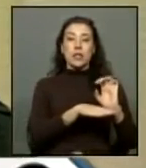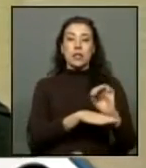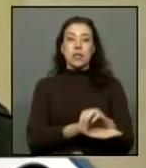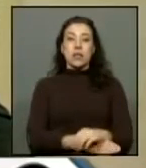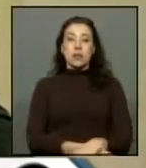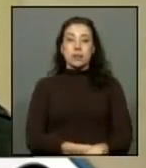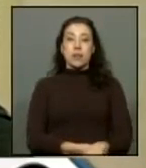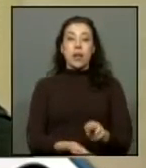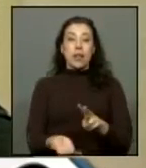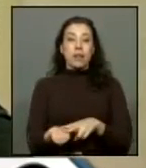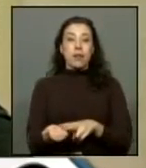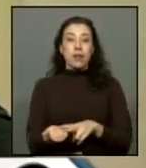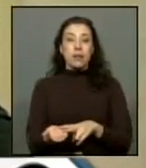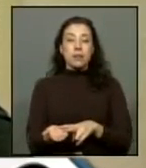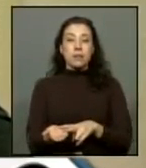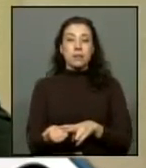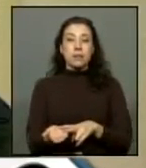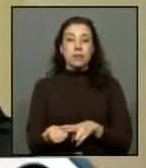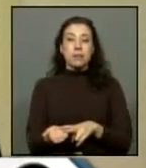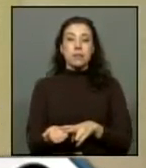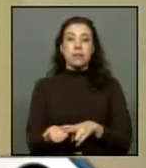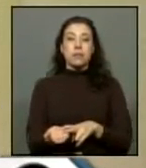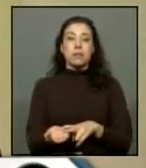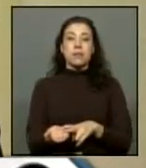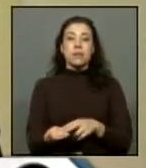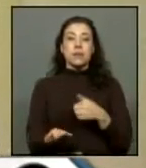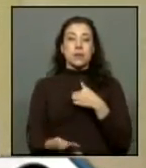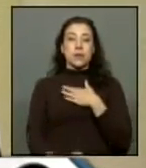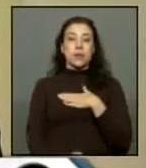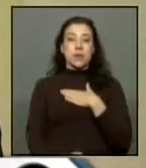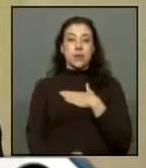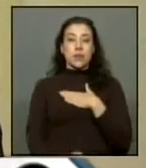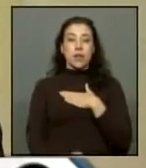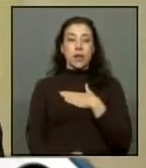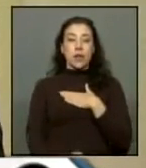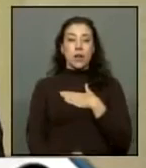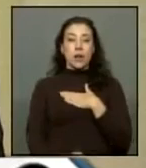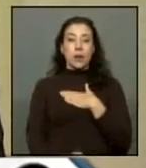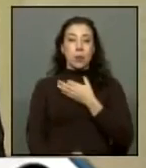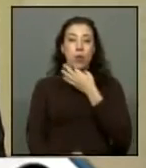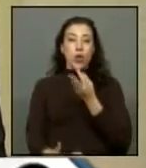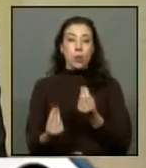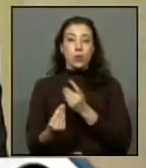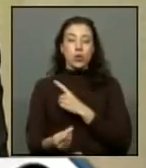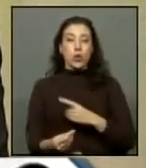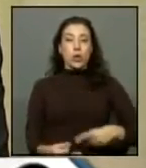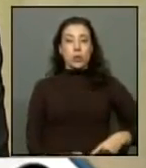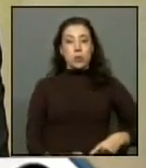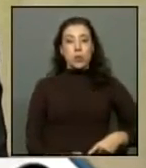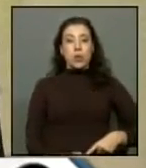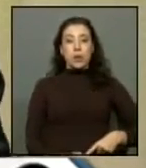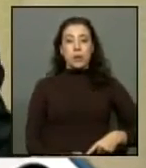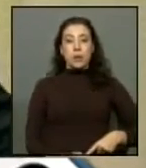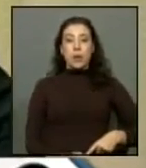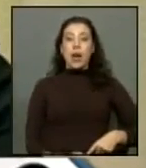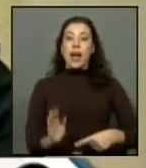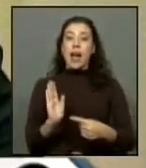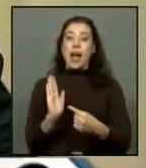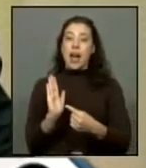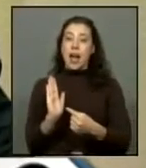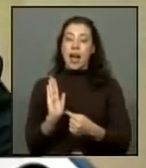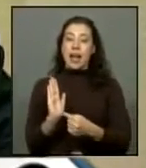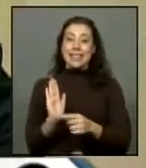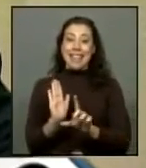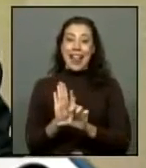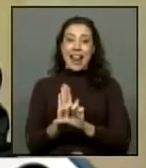lo cierto es que uno quisiera y como lo han dicho bastantes parlamentarios el día de hoy que este tipo de